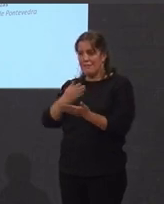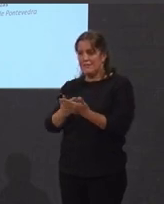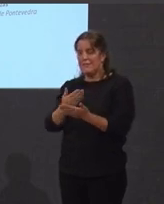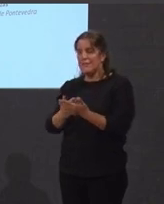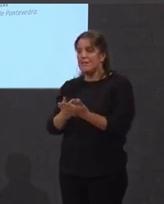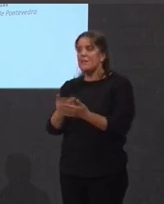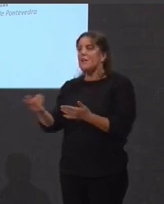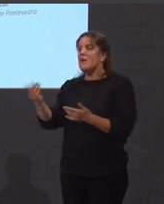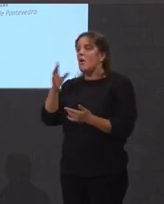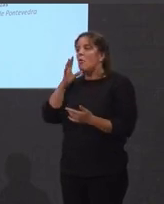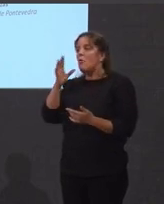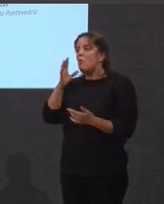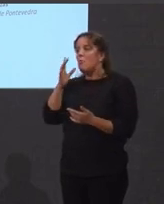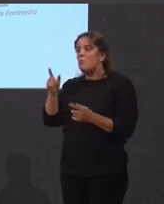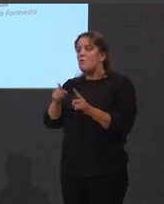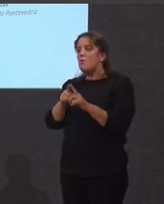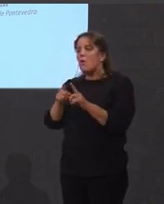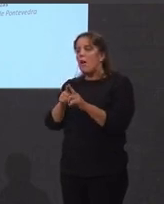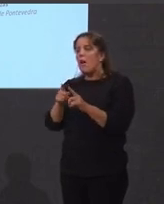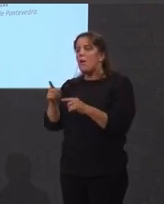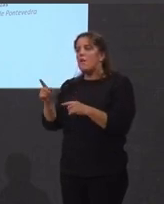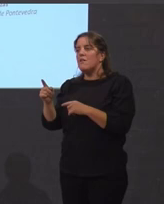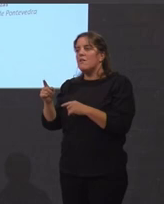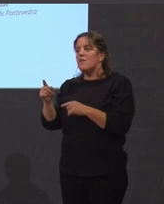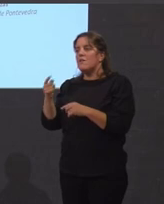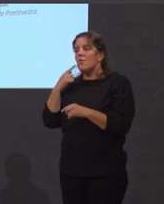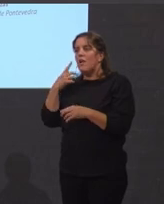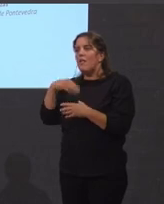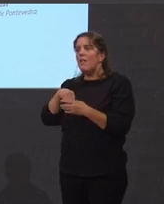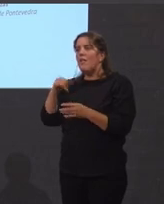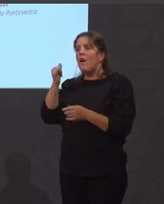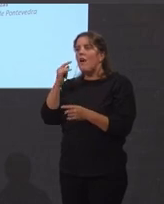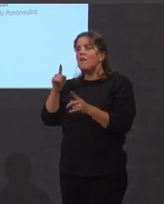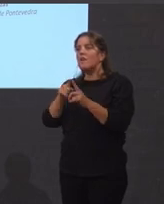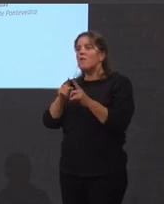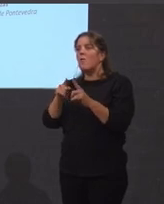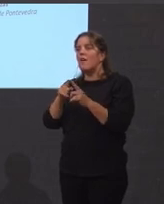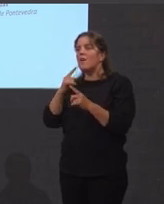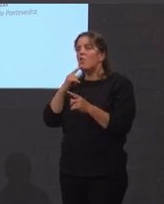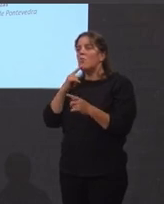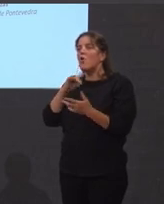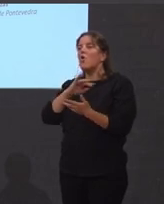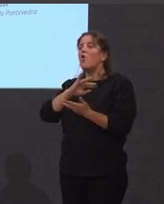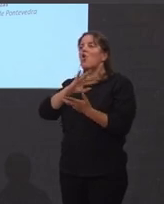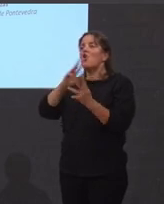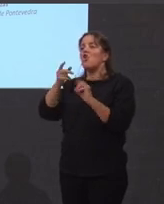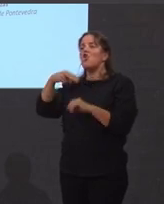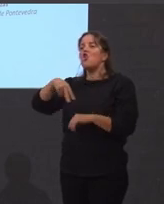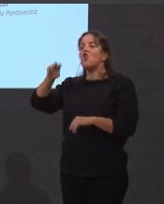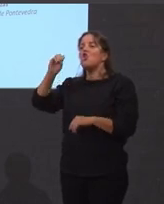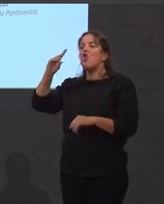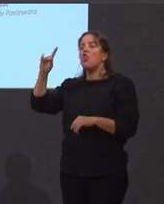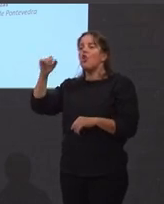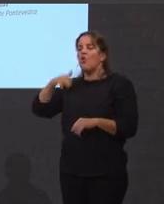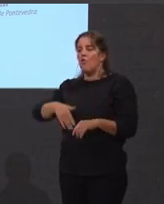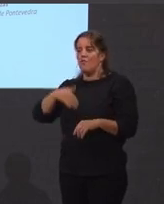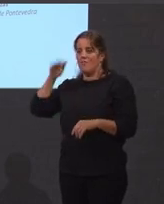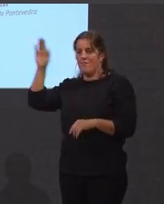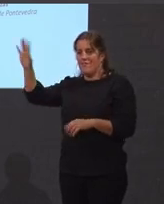todo ese tipo de imaxes que empregou o nodo, pois, e que moitas veces,